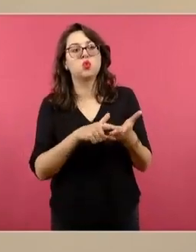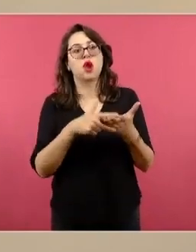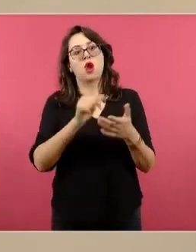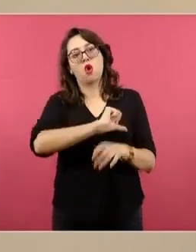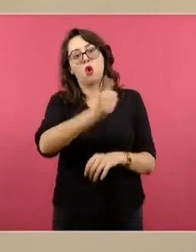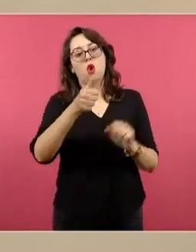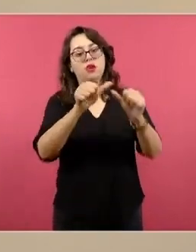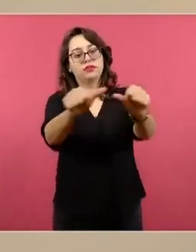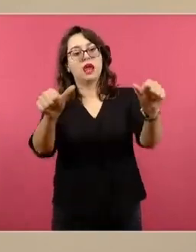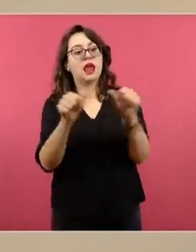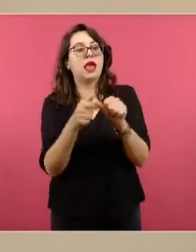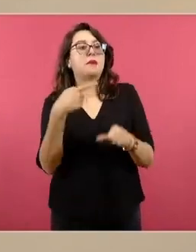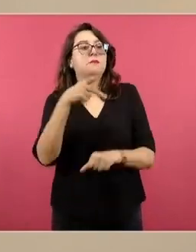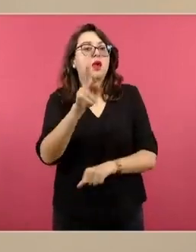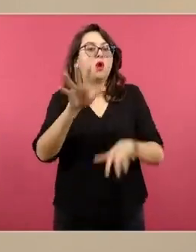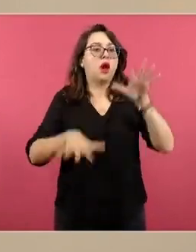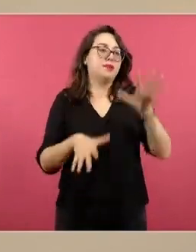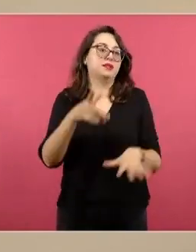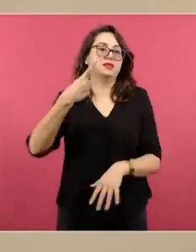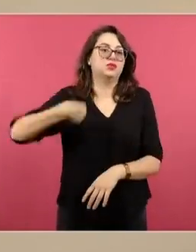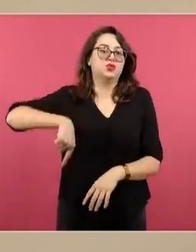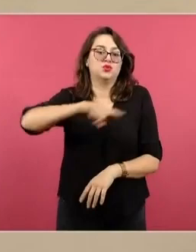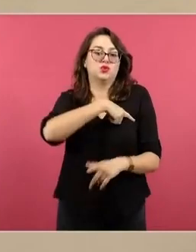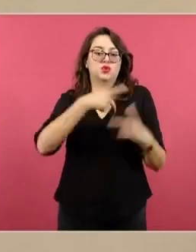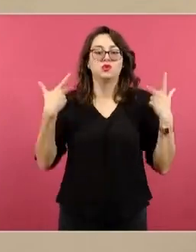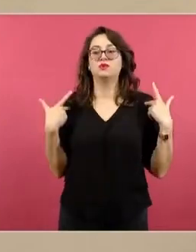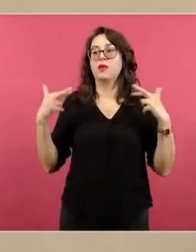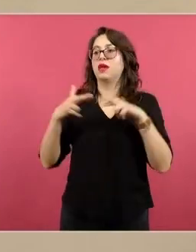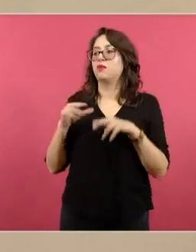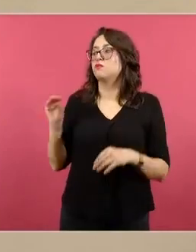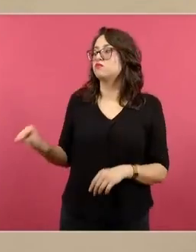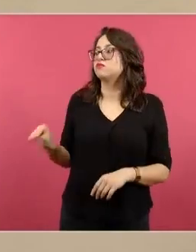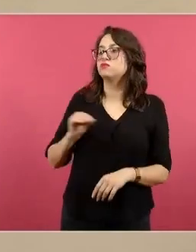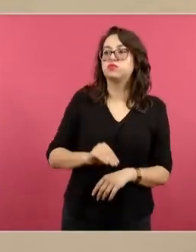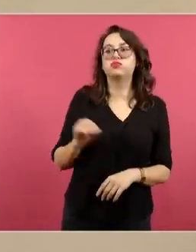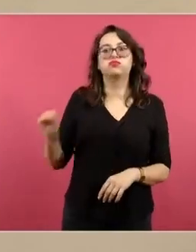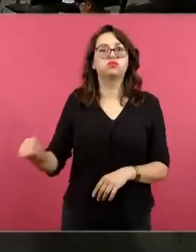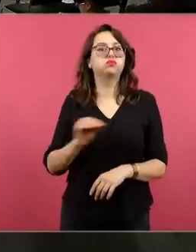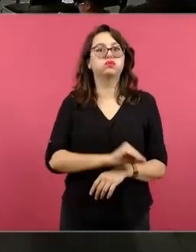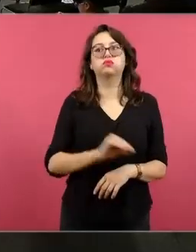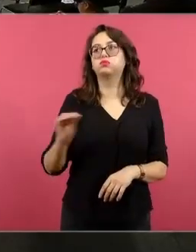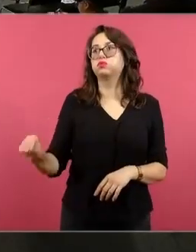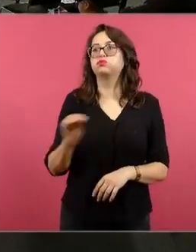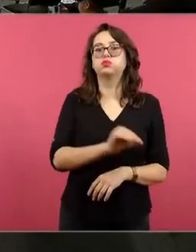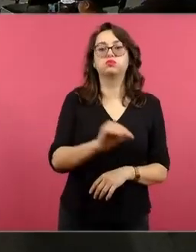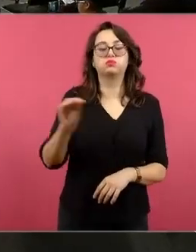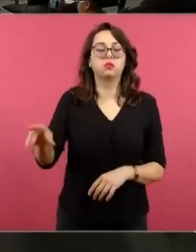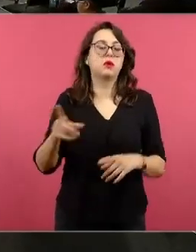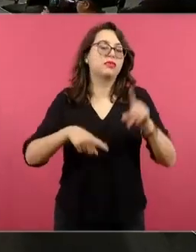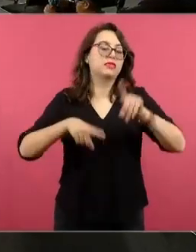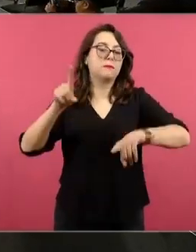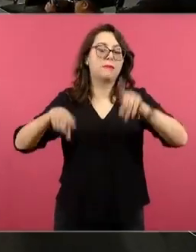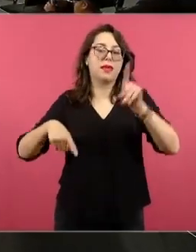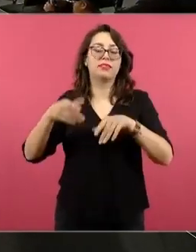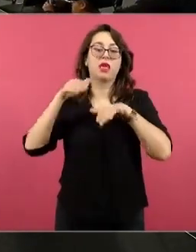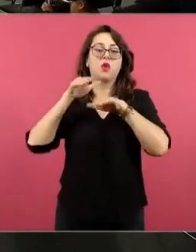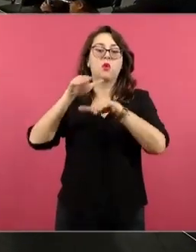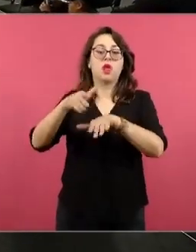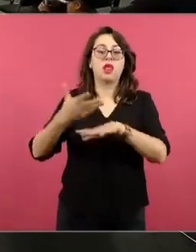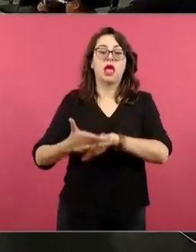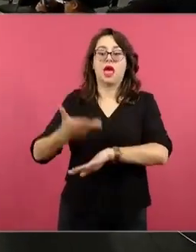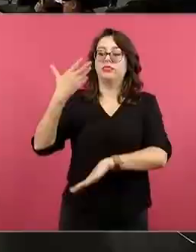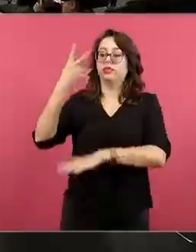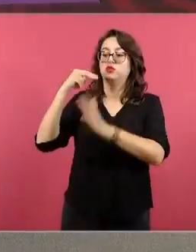extranjeros en las escuelas, entonces nos dedicamos a transitar para apoyar la educación. Yo estoy en el área de Educación Especial desde el